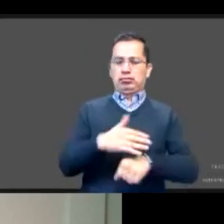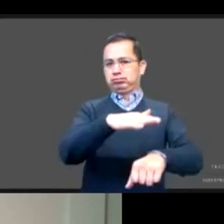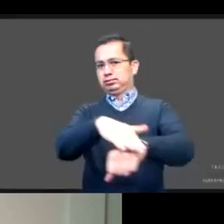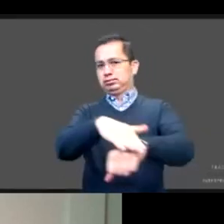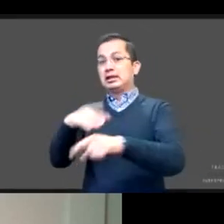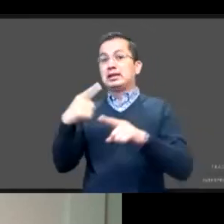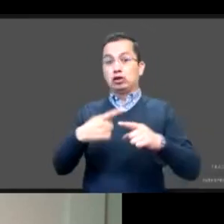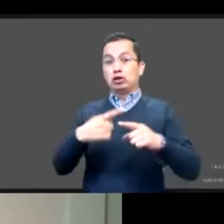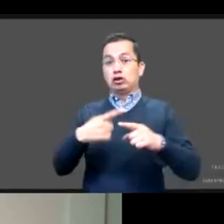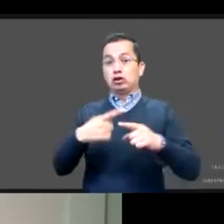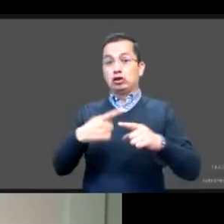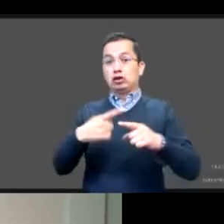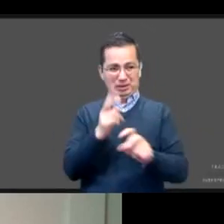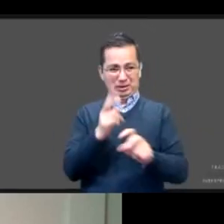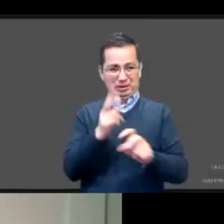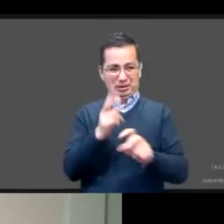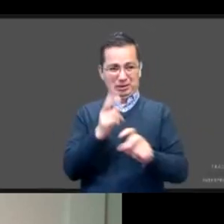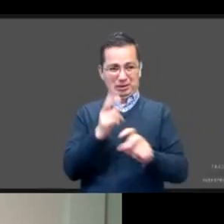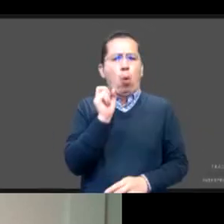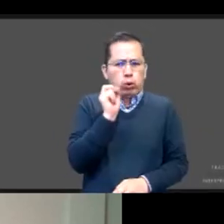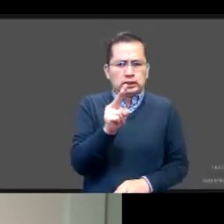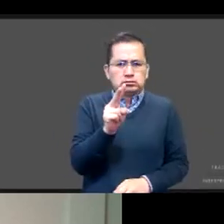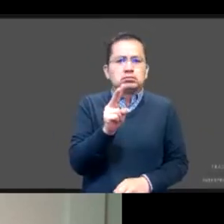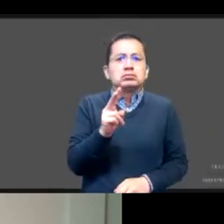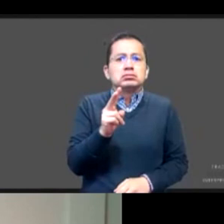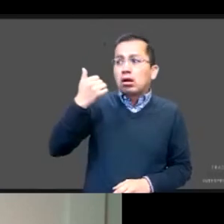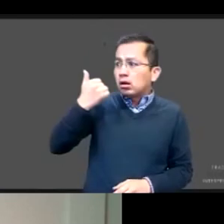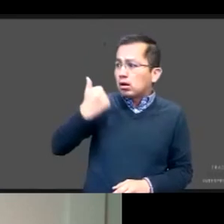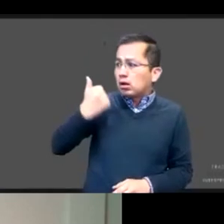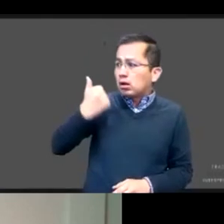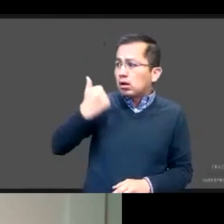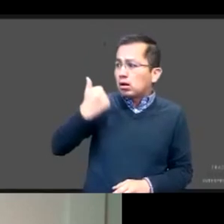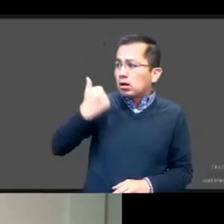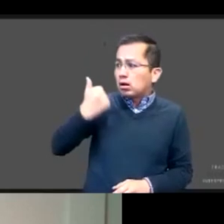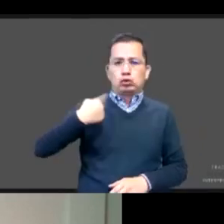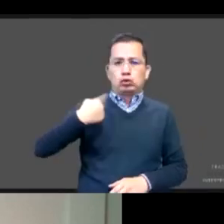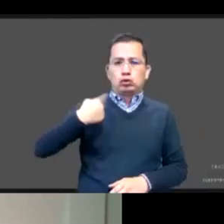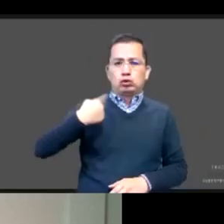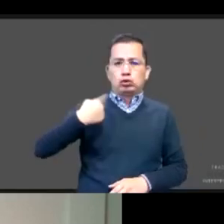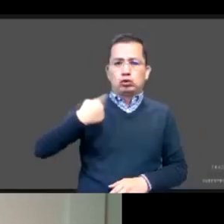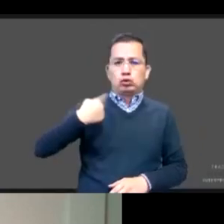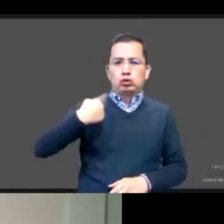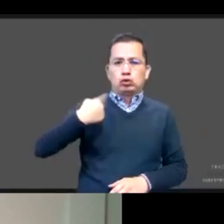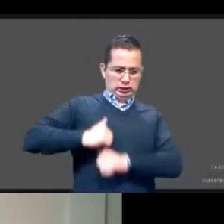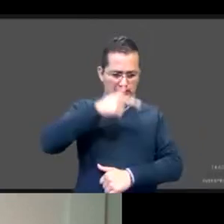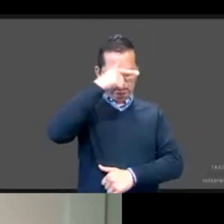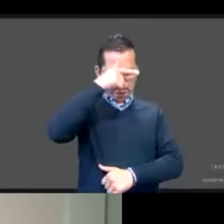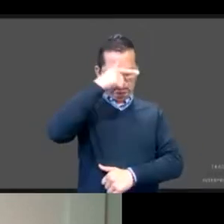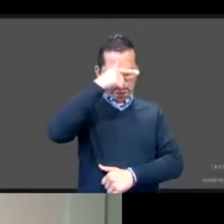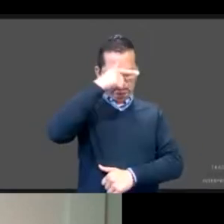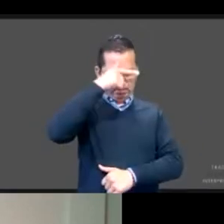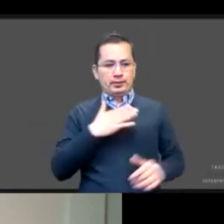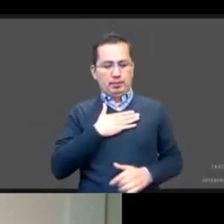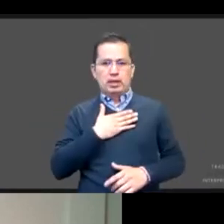podemos identificar lo que a cada quien nos toca, desde lo individual, desde lo personal y familiar, y desde